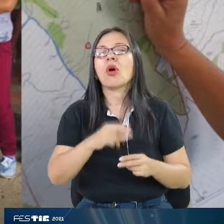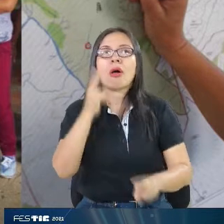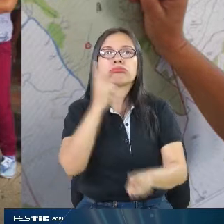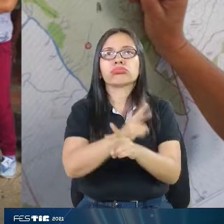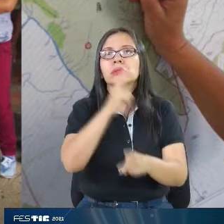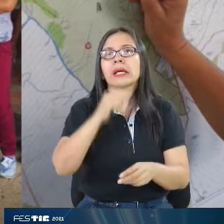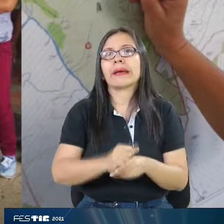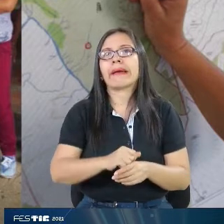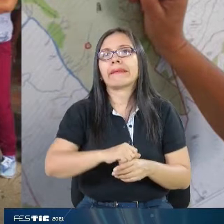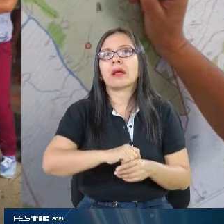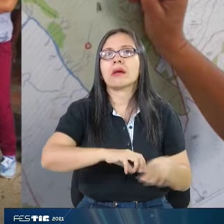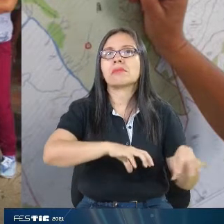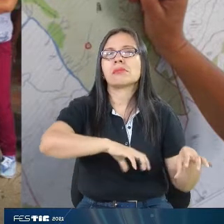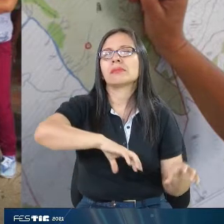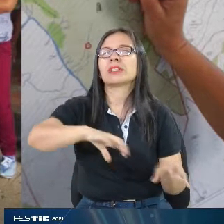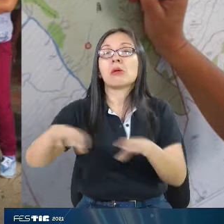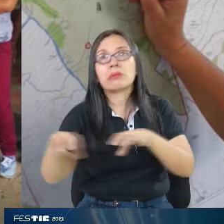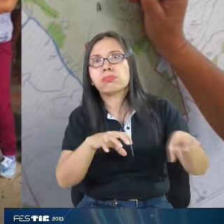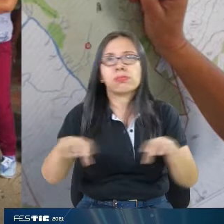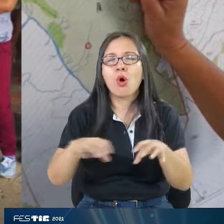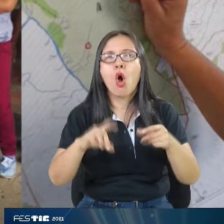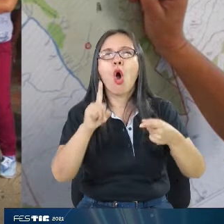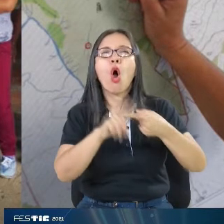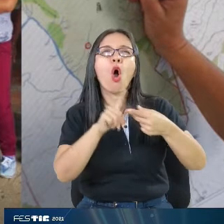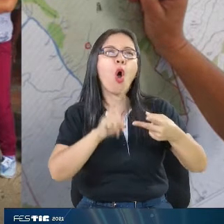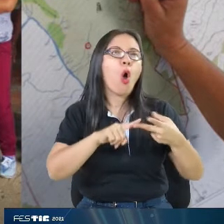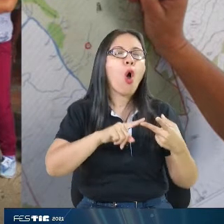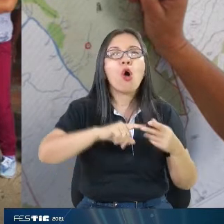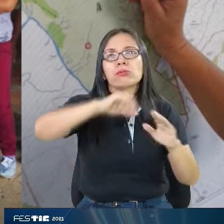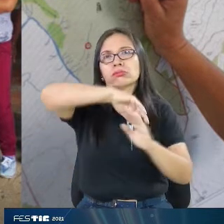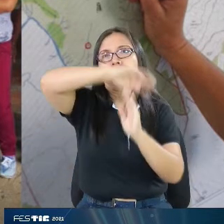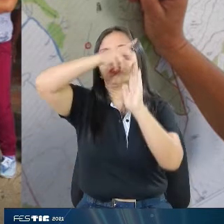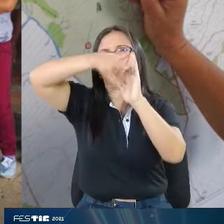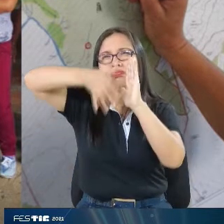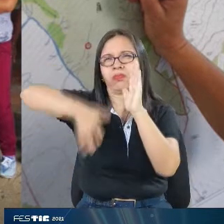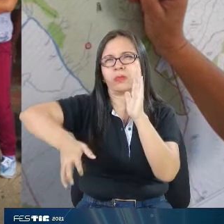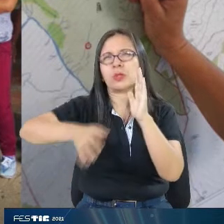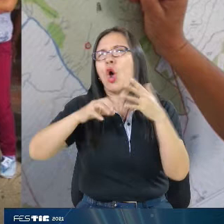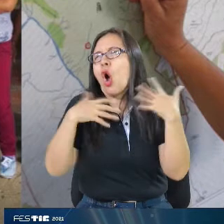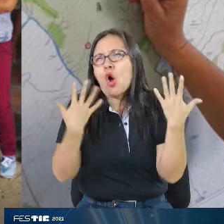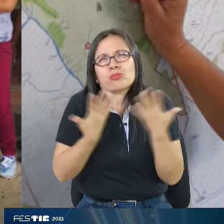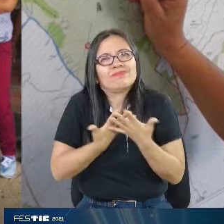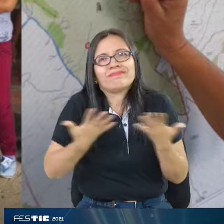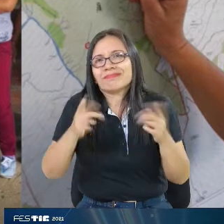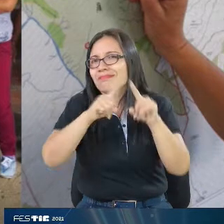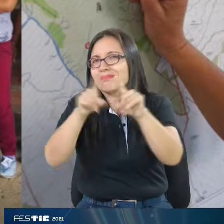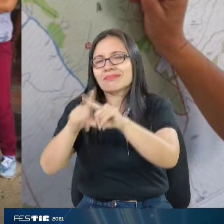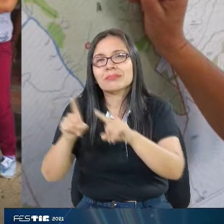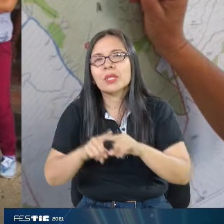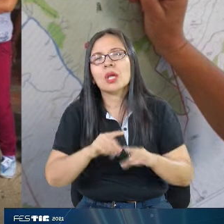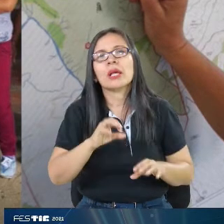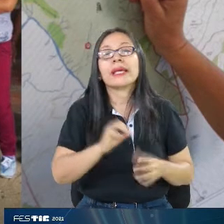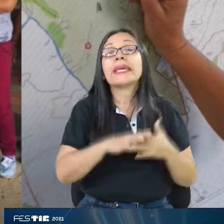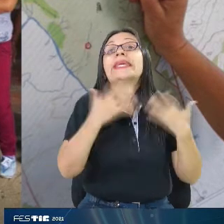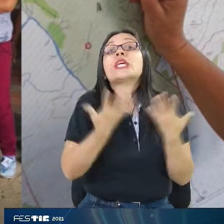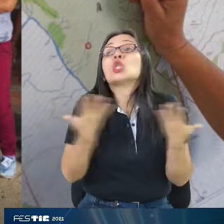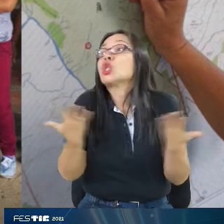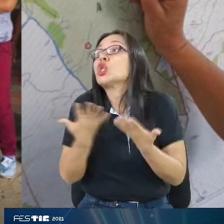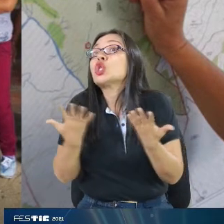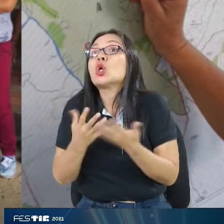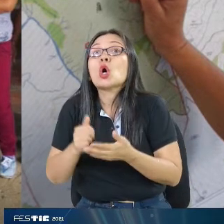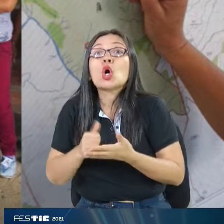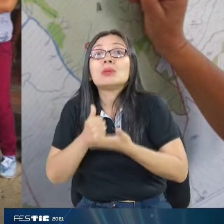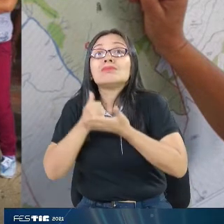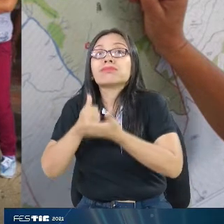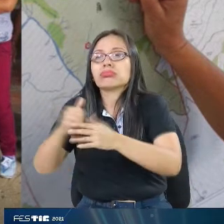amenaza alta, media o baja. También identifican dónde están los equipamientos en caso de que ocurra un evento, cuáles